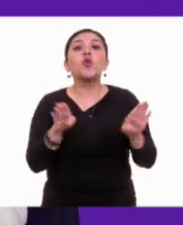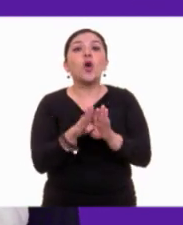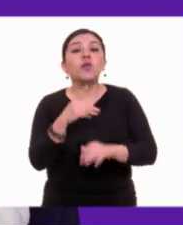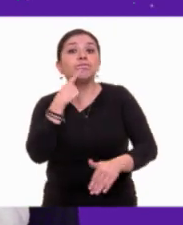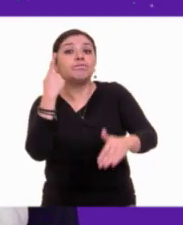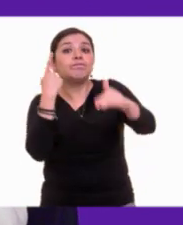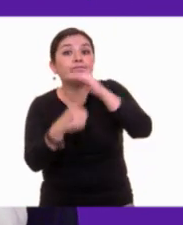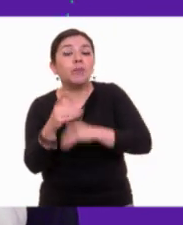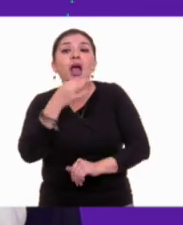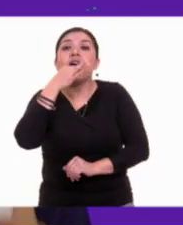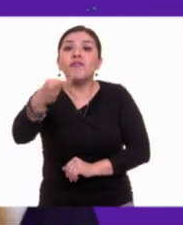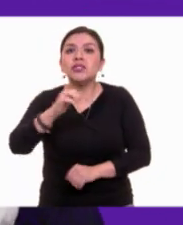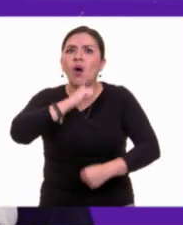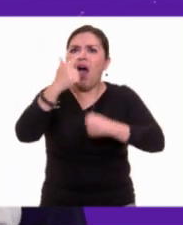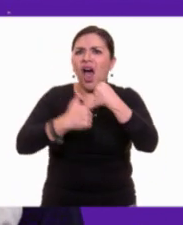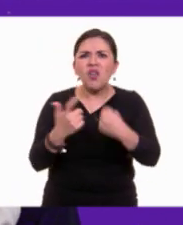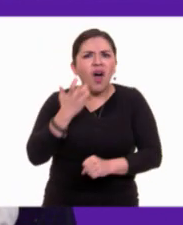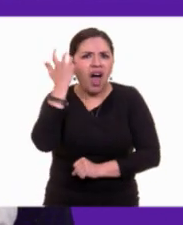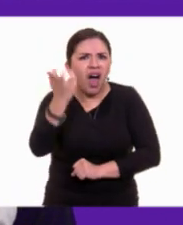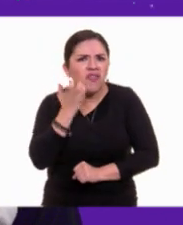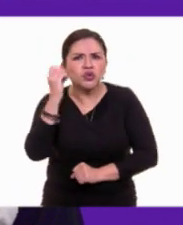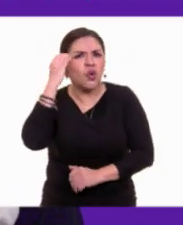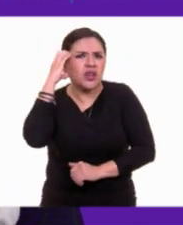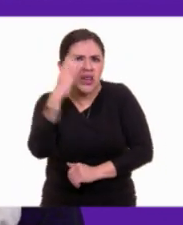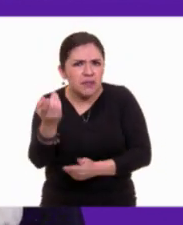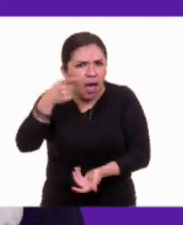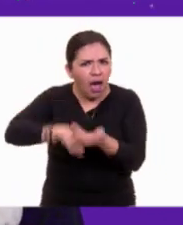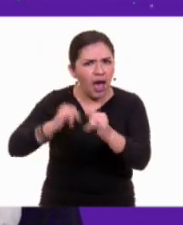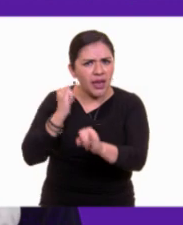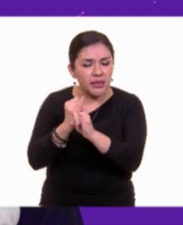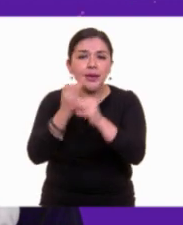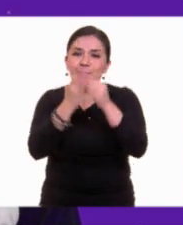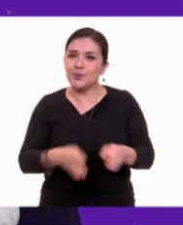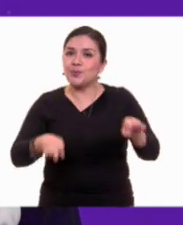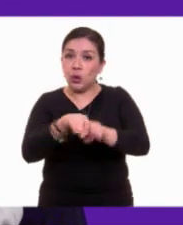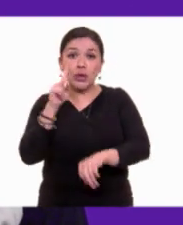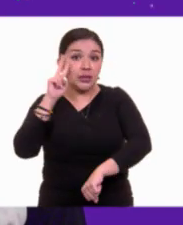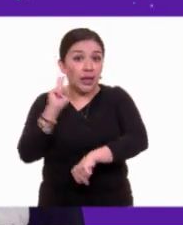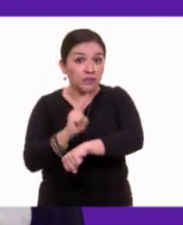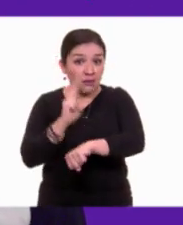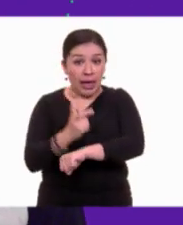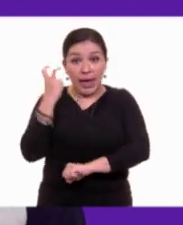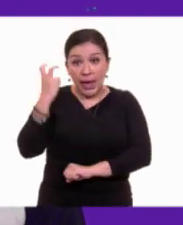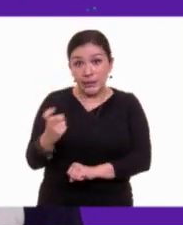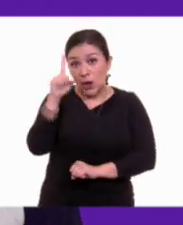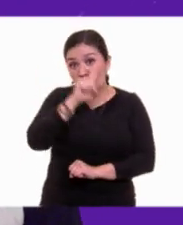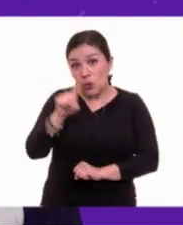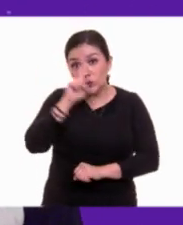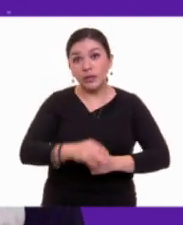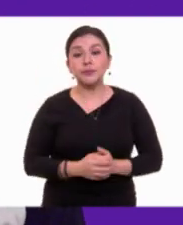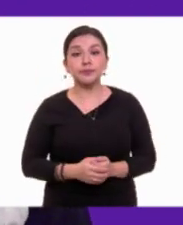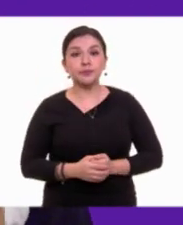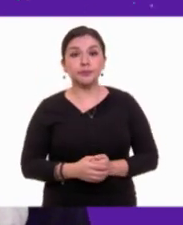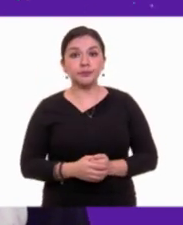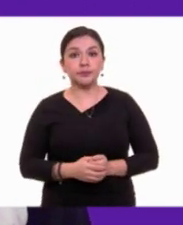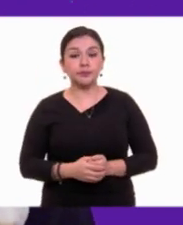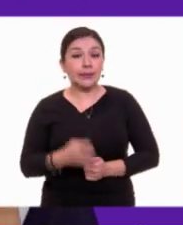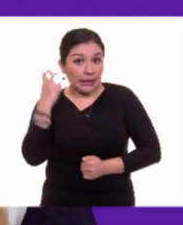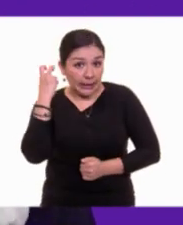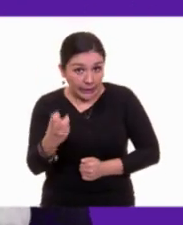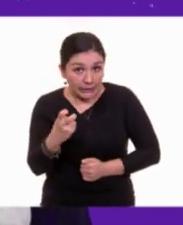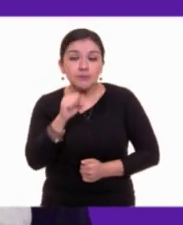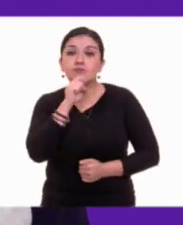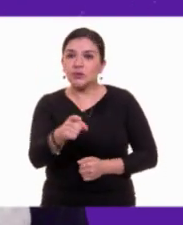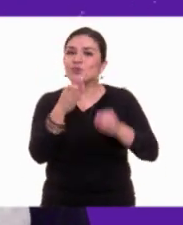reportar cualquier tipo de abuso o ciberdelito, es importante que tomes en cuenta las siguientes recomendaciones, las cuales